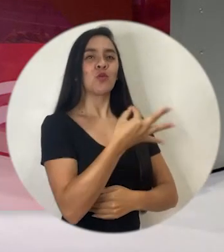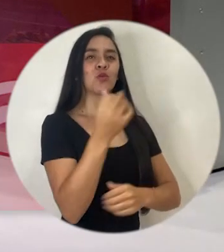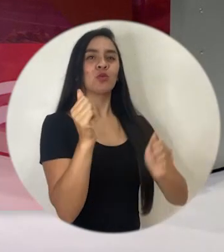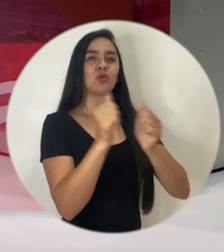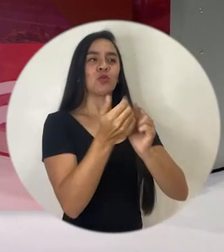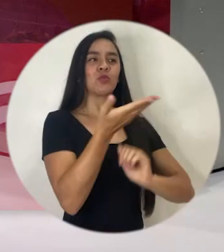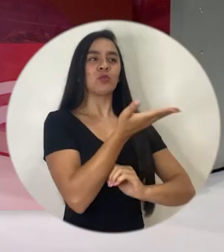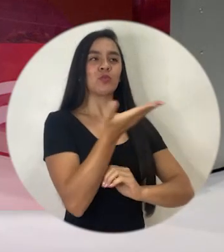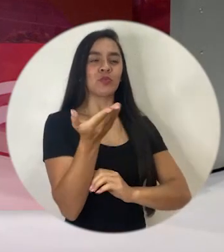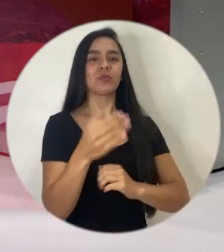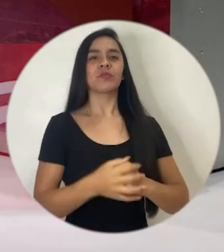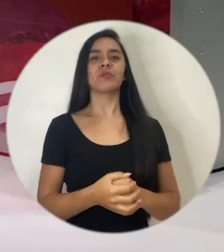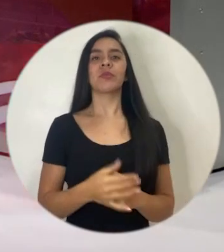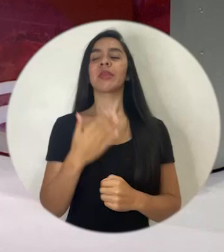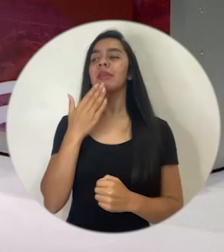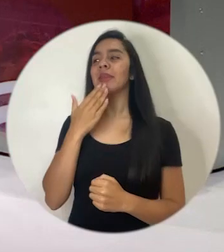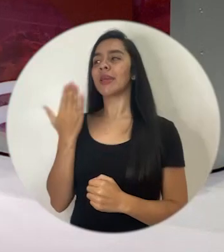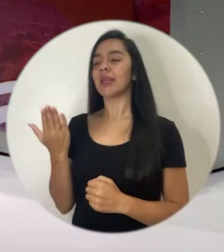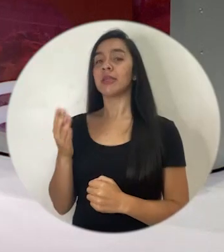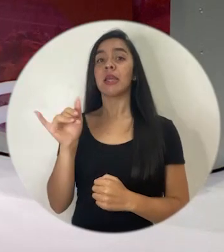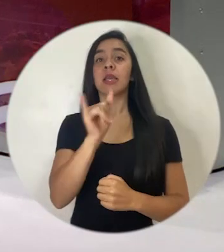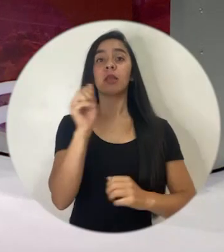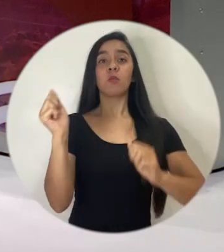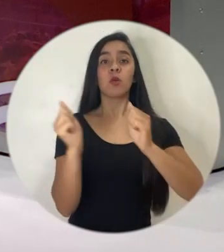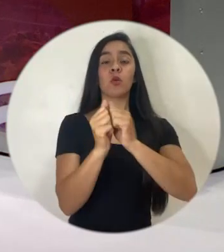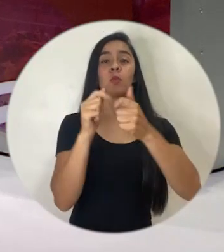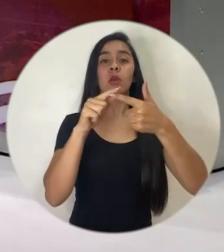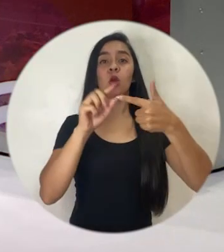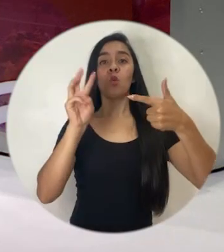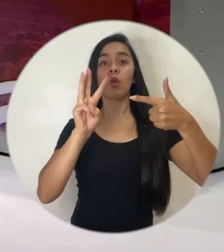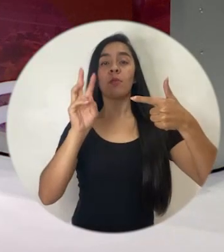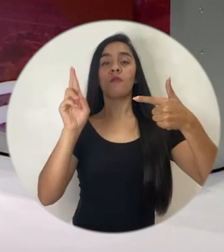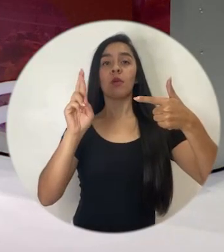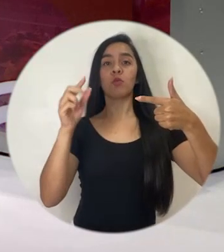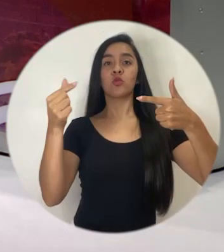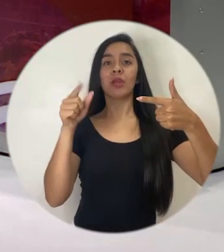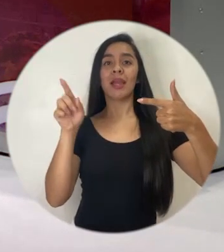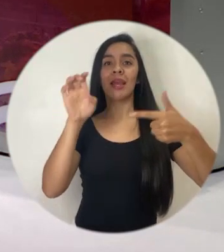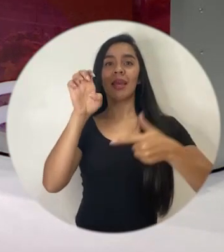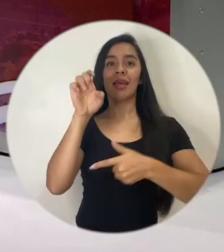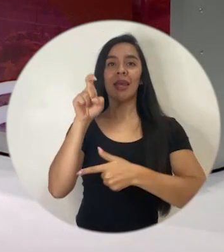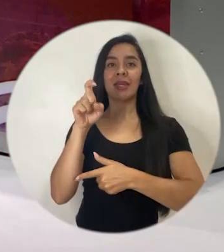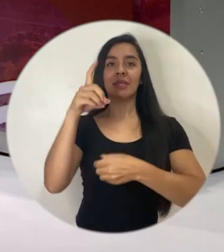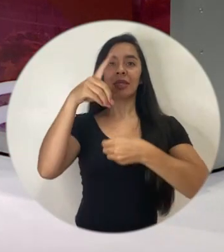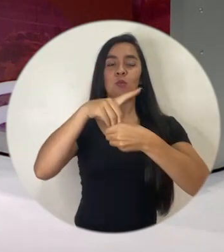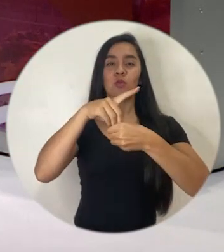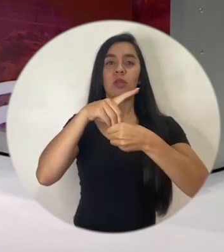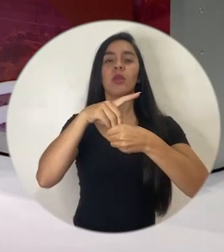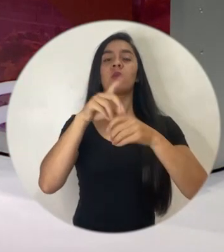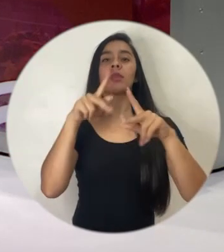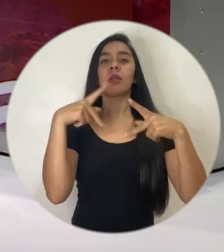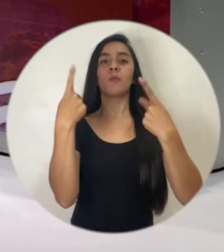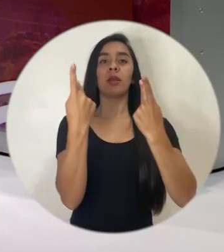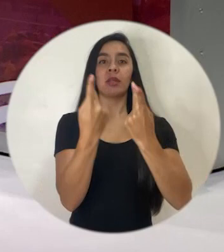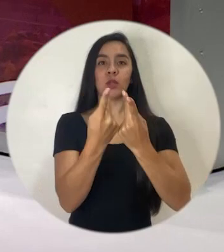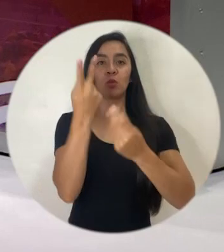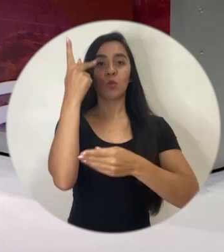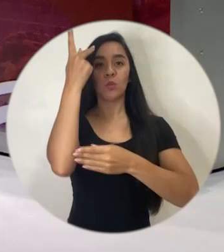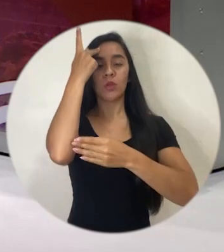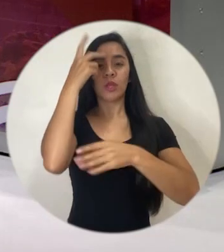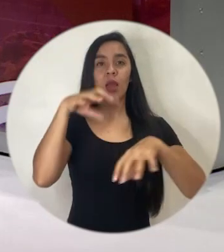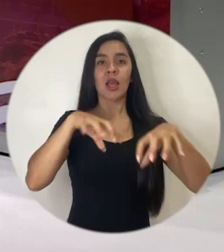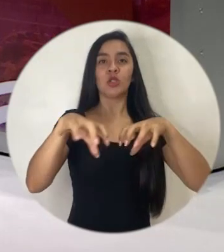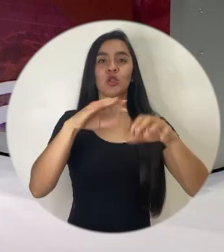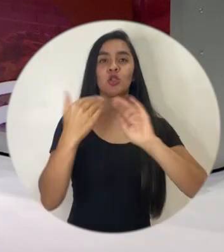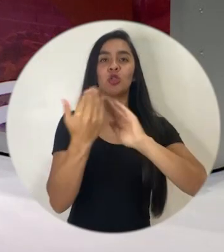estar con ustedes. Gracias. Y también nos acompaña don Welmer Ramos González, quien es diputado del Partido de Acción Ciudadana.